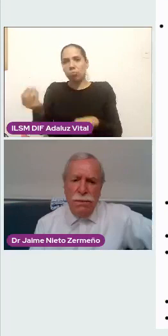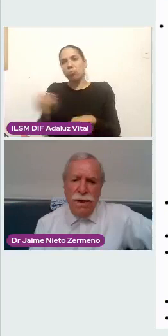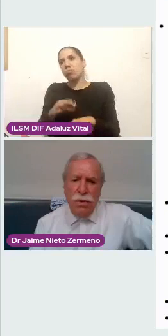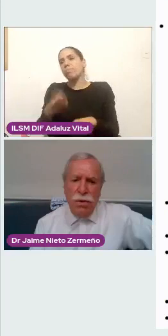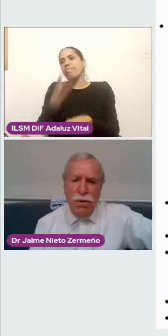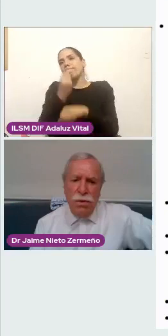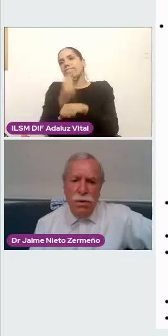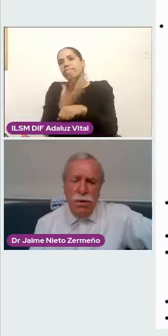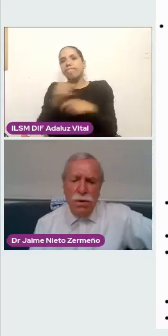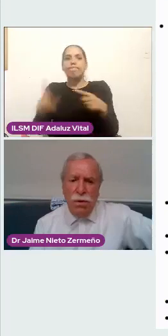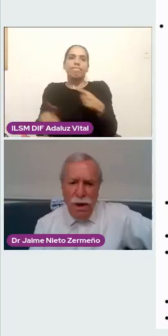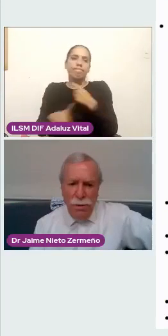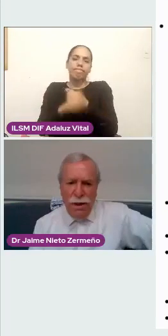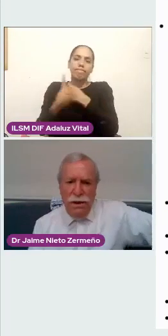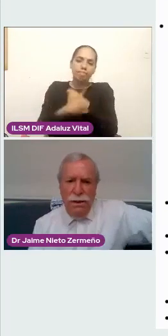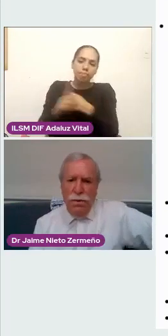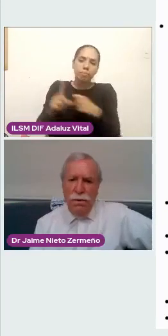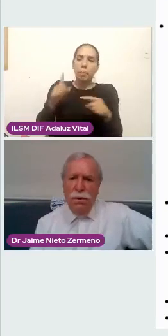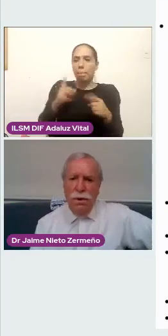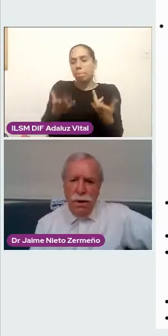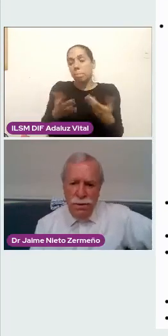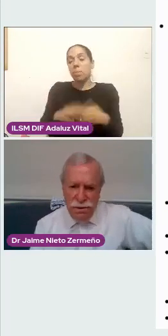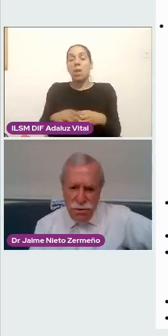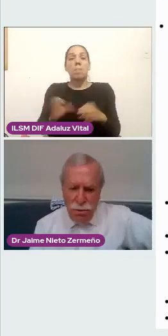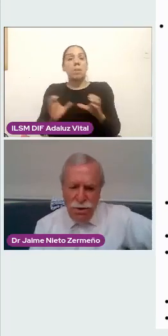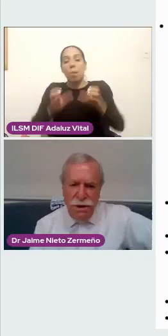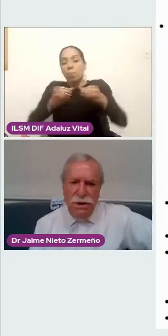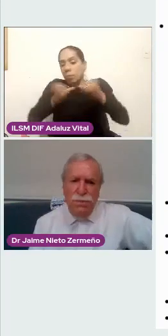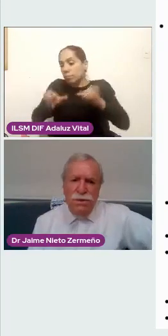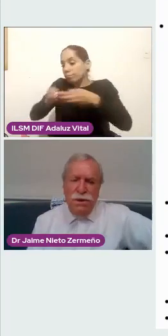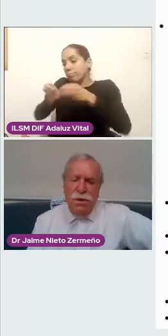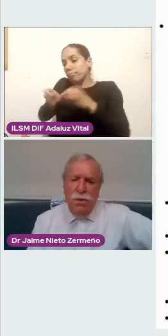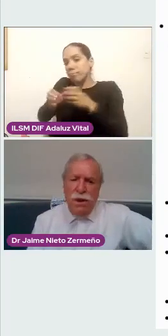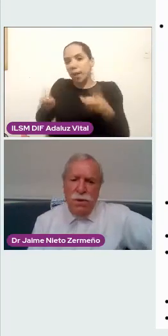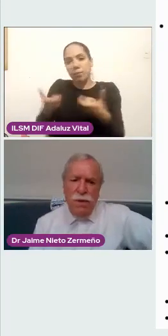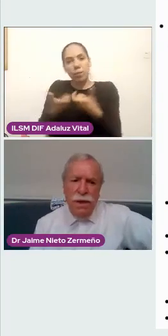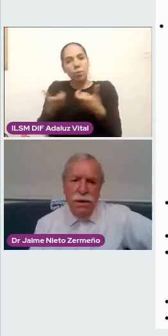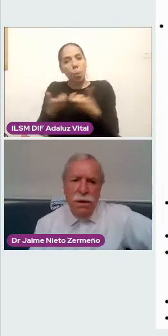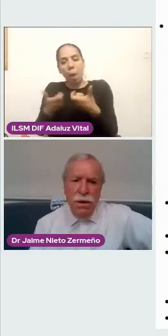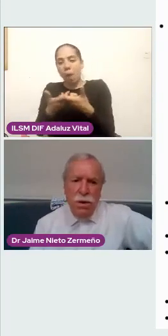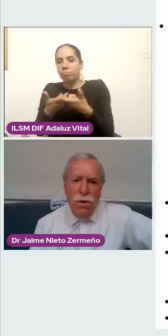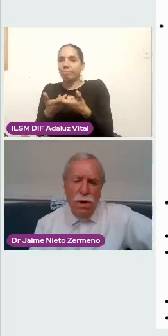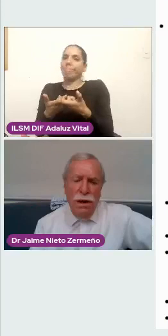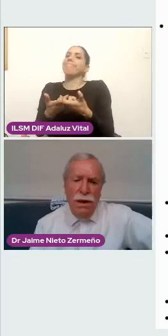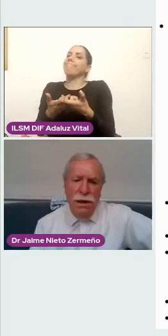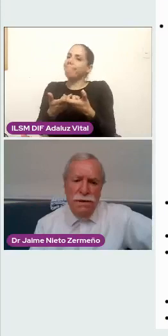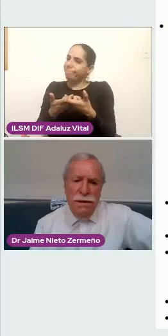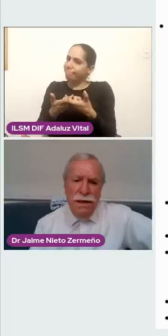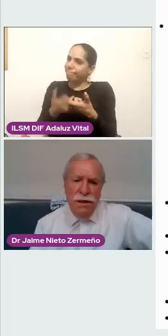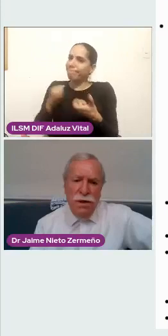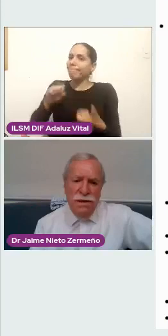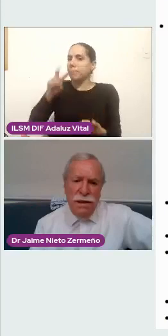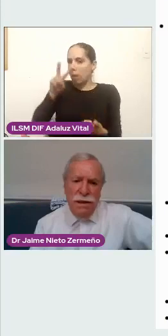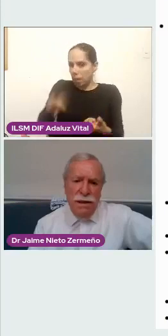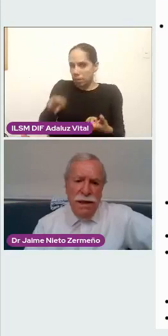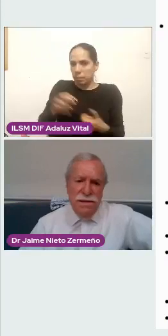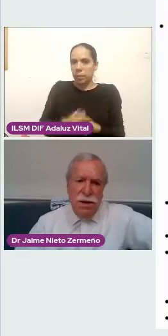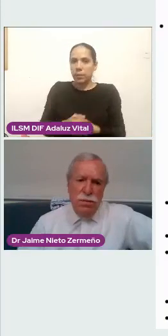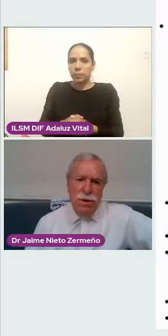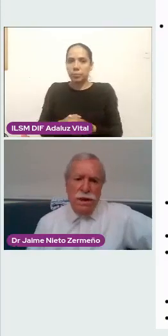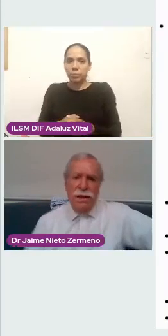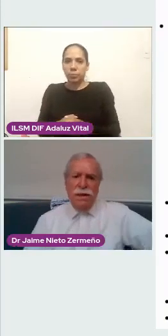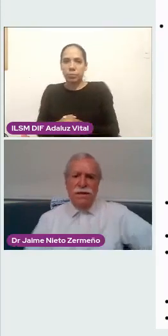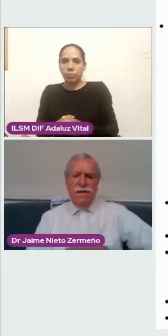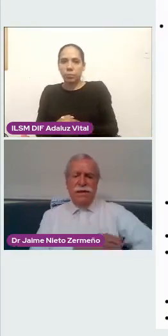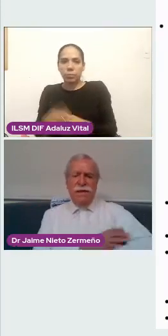años un trabajo colaborativo, a veces competitivo, sin ninguna duda, con el Sindicato de la Secretaría